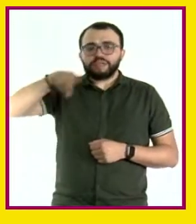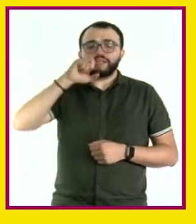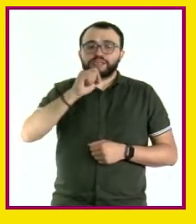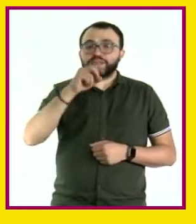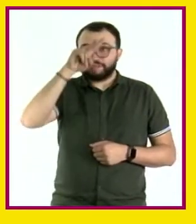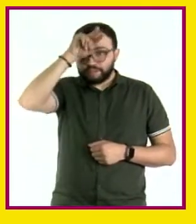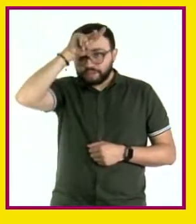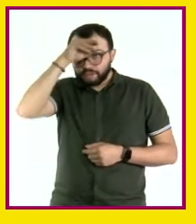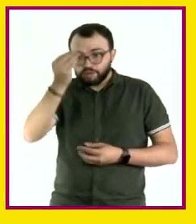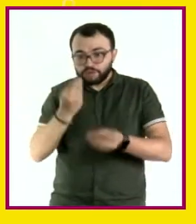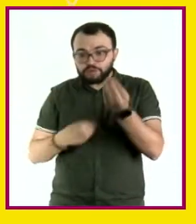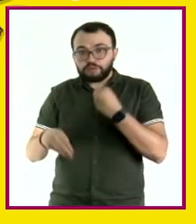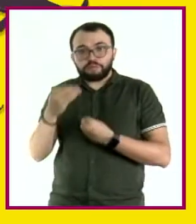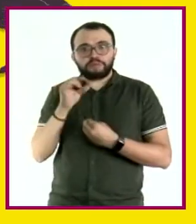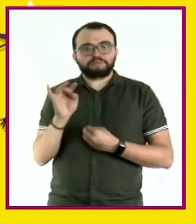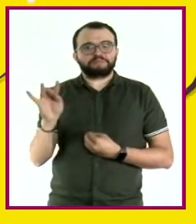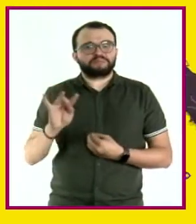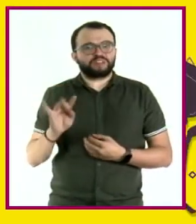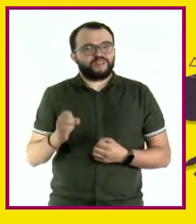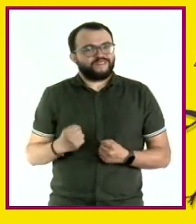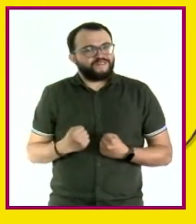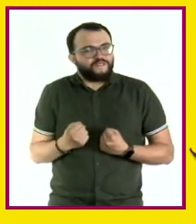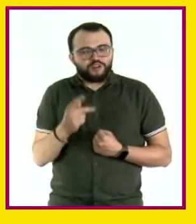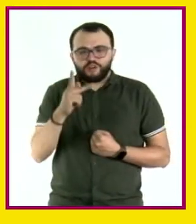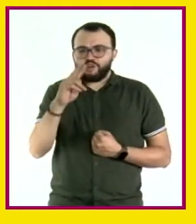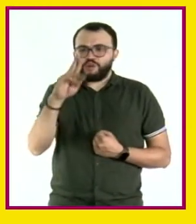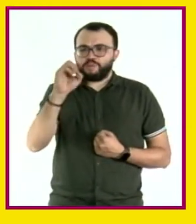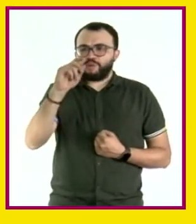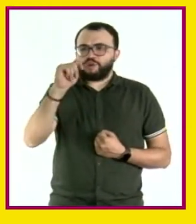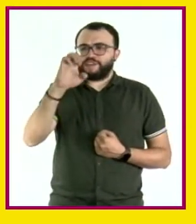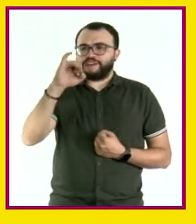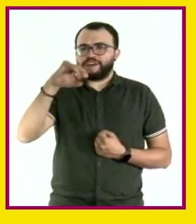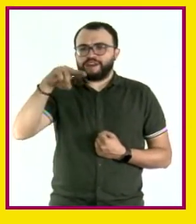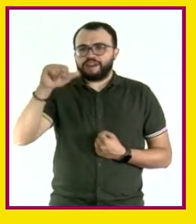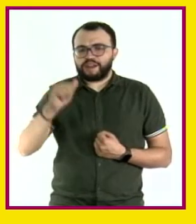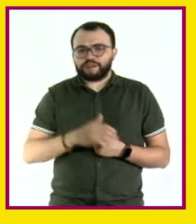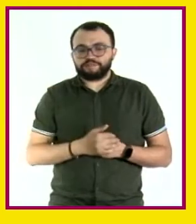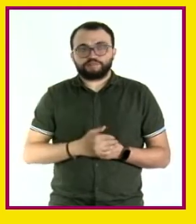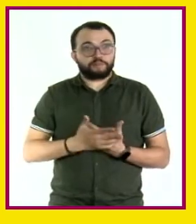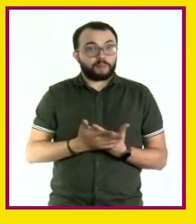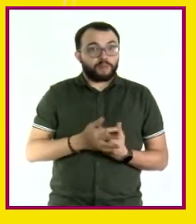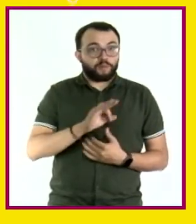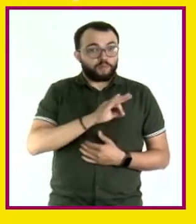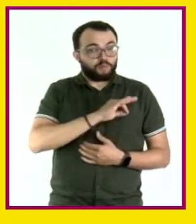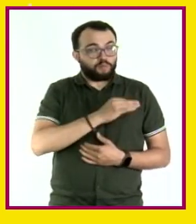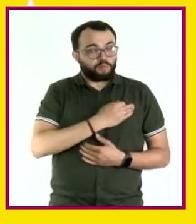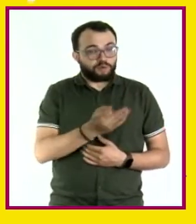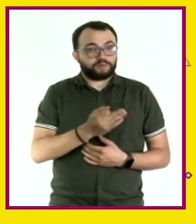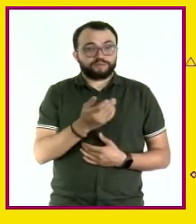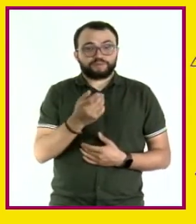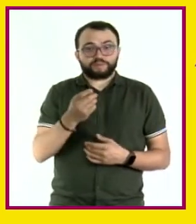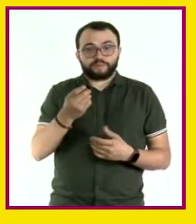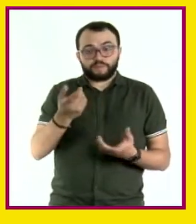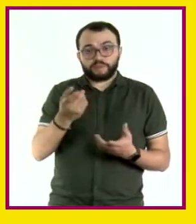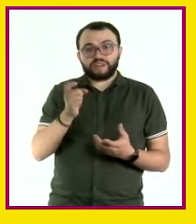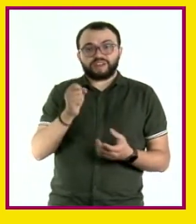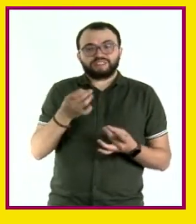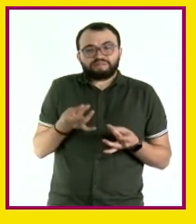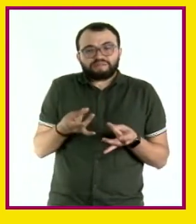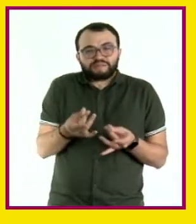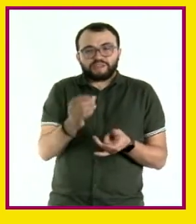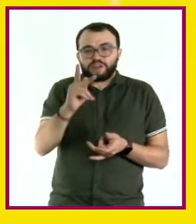alta calidad. ¿Esto qué significa? Bueno, la calidad de las proteínas va a depender de la combinación de los